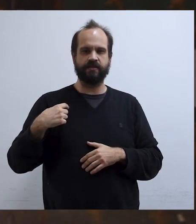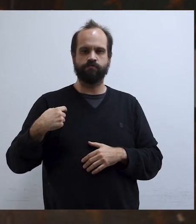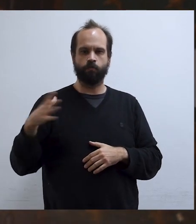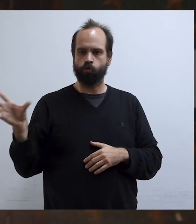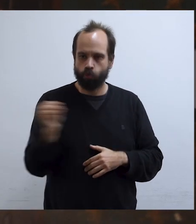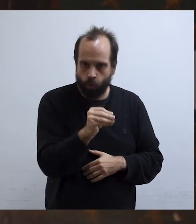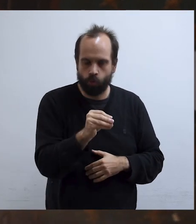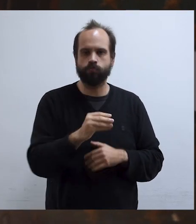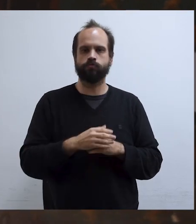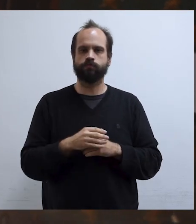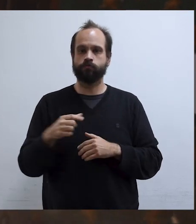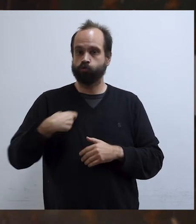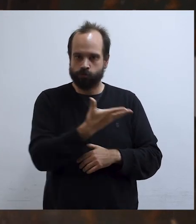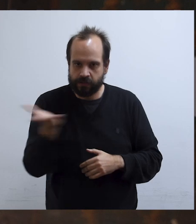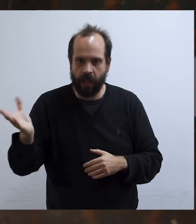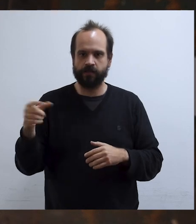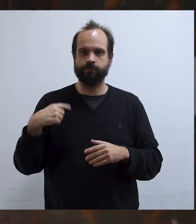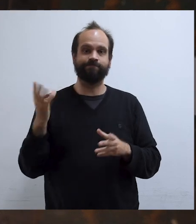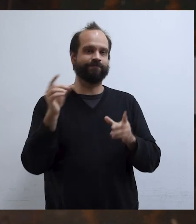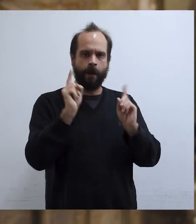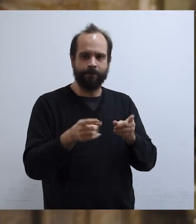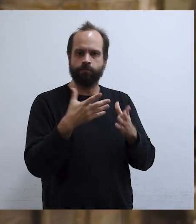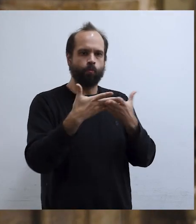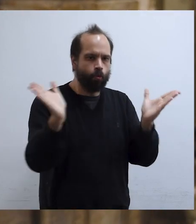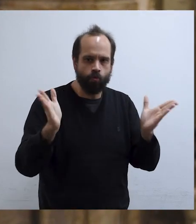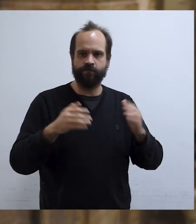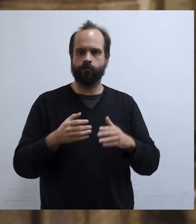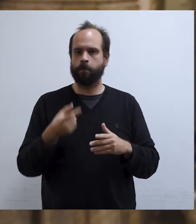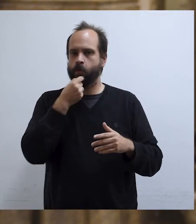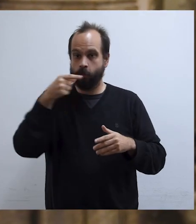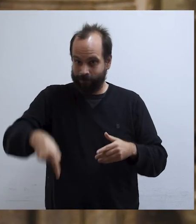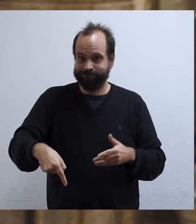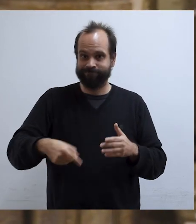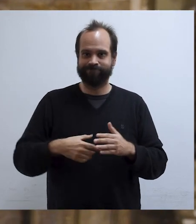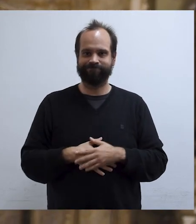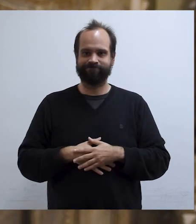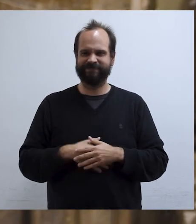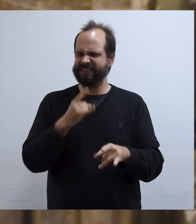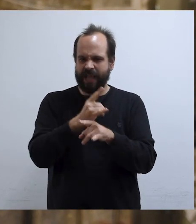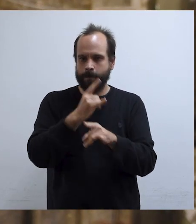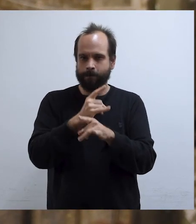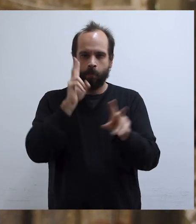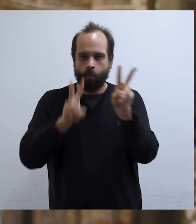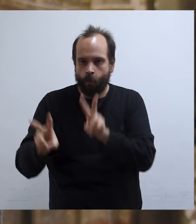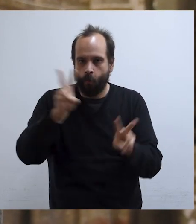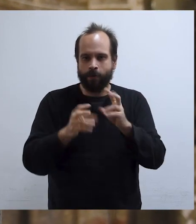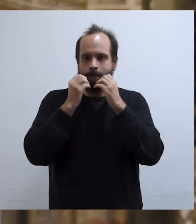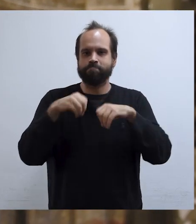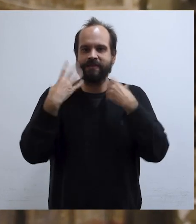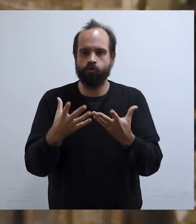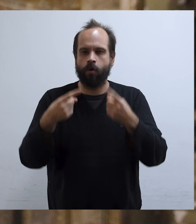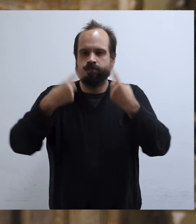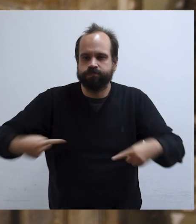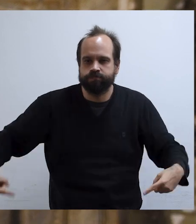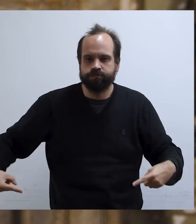entidades, tanto de la sociedad civil como públicas en este caso. Y siempre buscando optimizar los